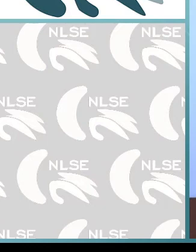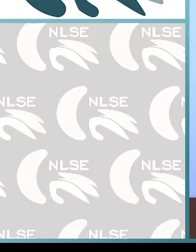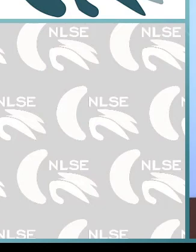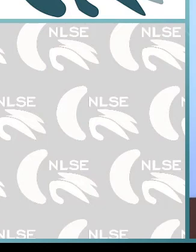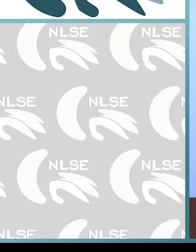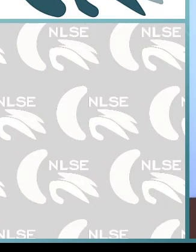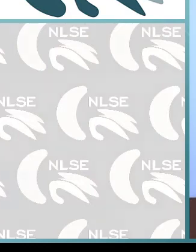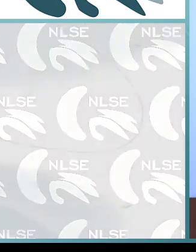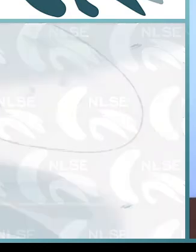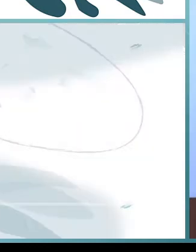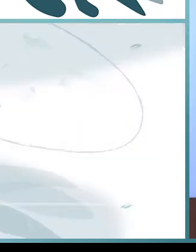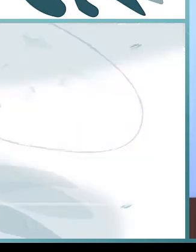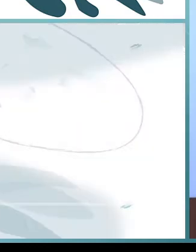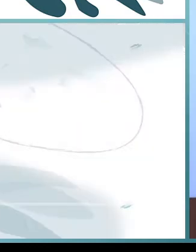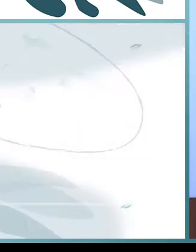Aranzazu Ardura